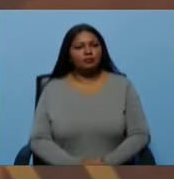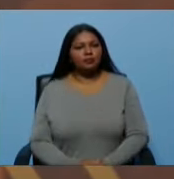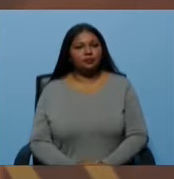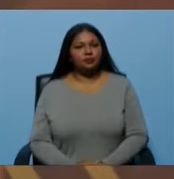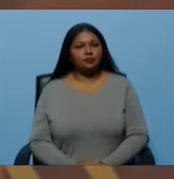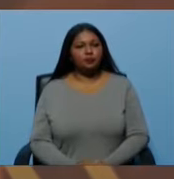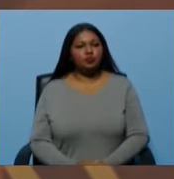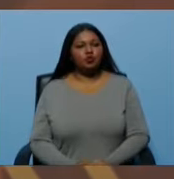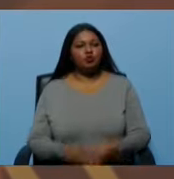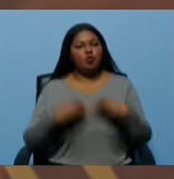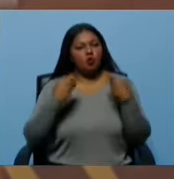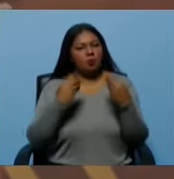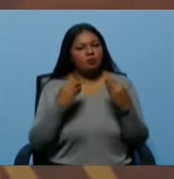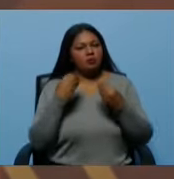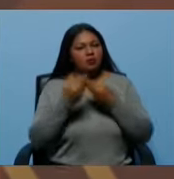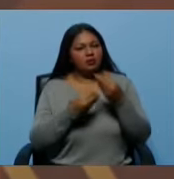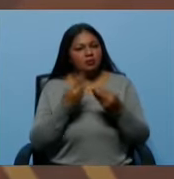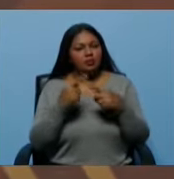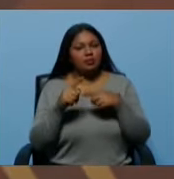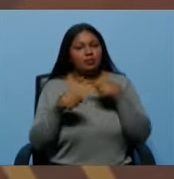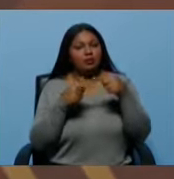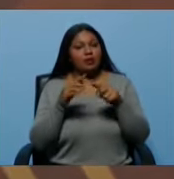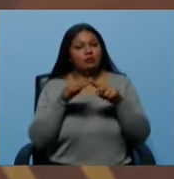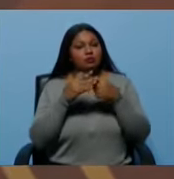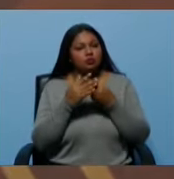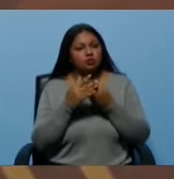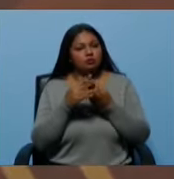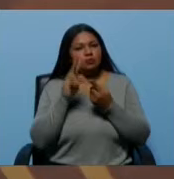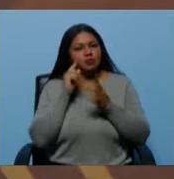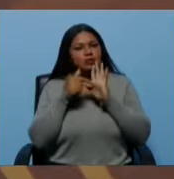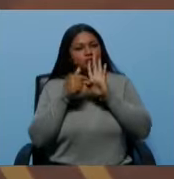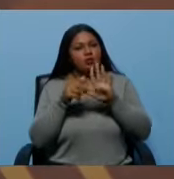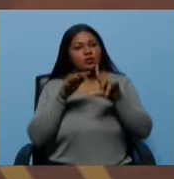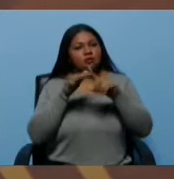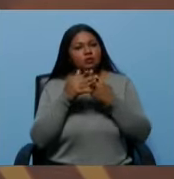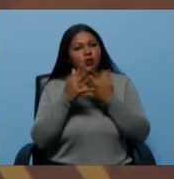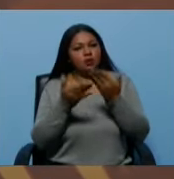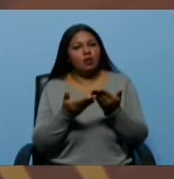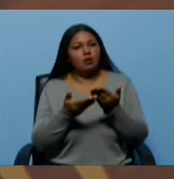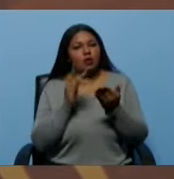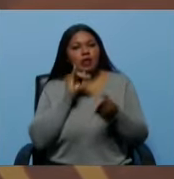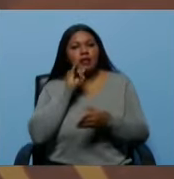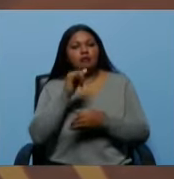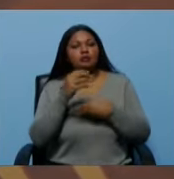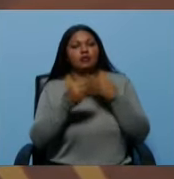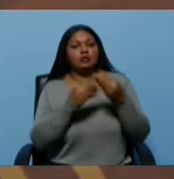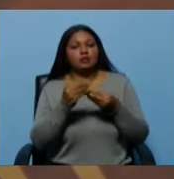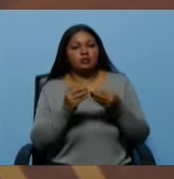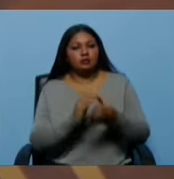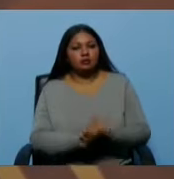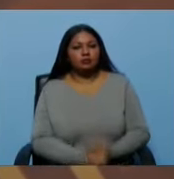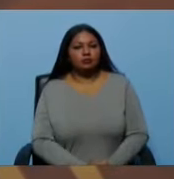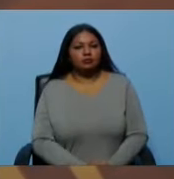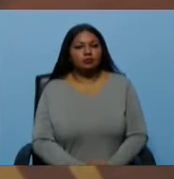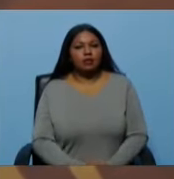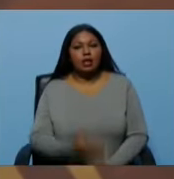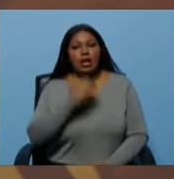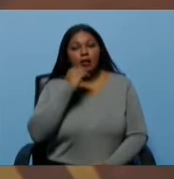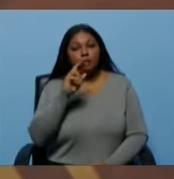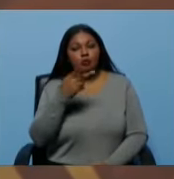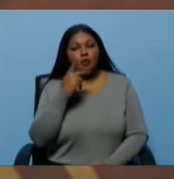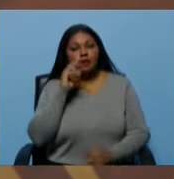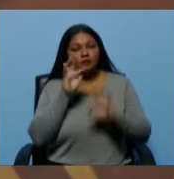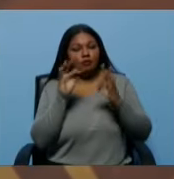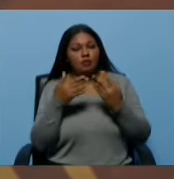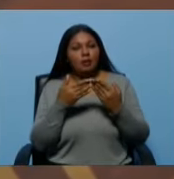se hacía. Pero justamente después de ese episodio, en los Estados Unidos se presentó algo similar y hubo esa denuncia. Entonces, hay también un doble rasero de los medios de